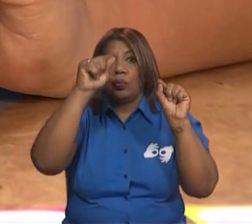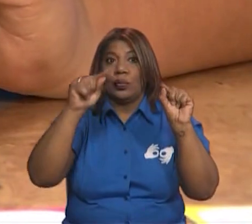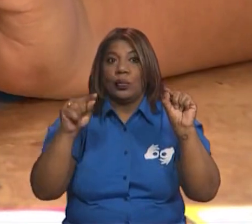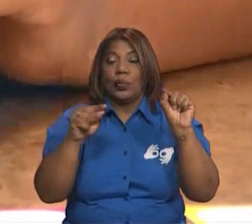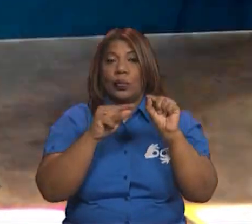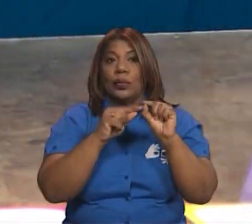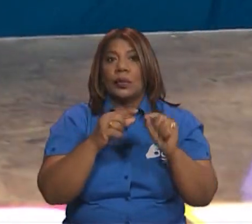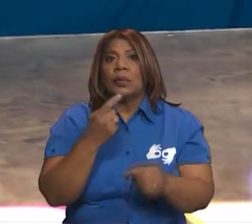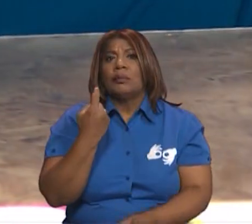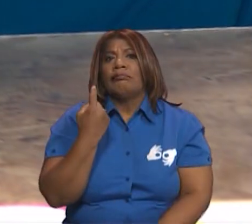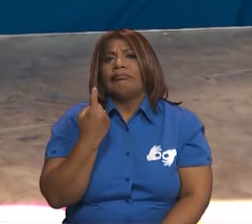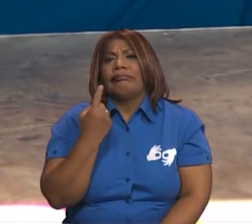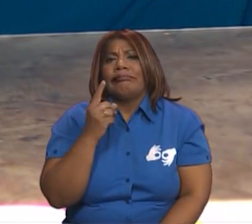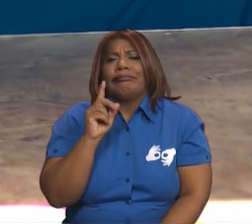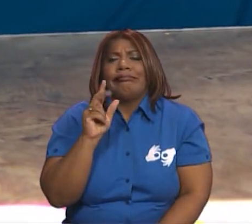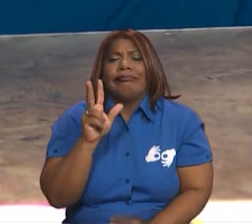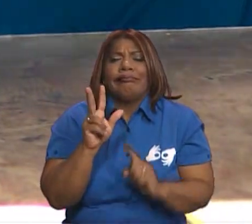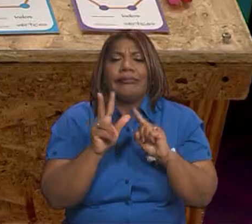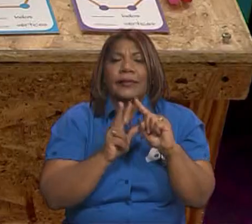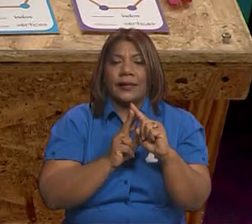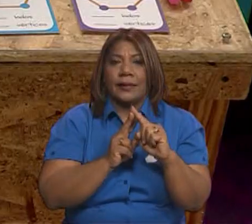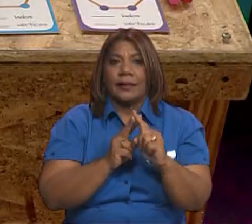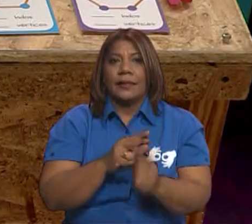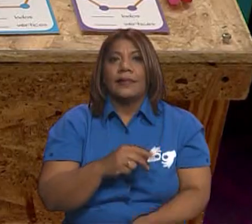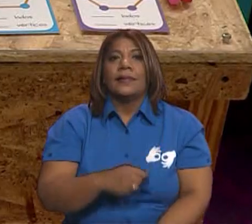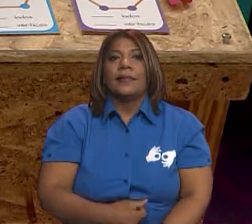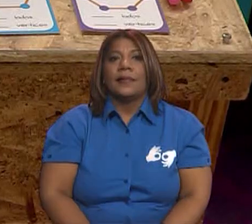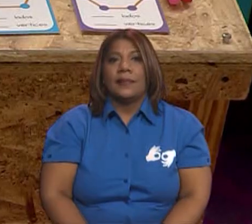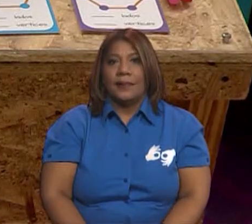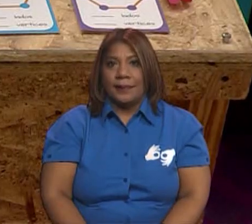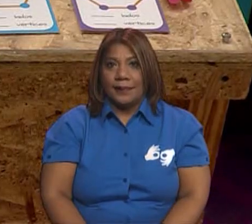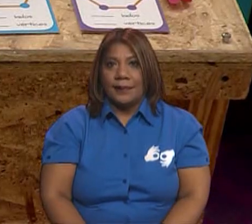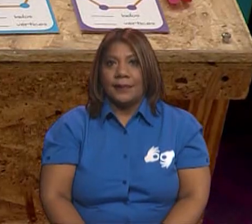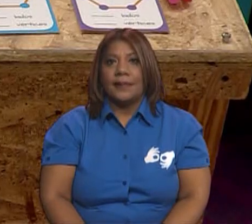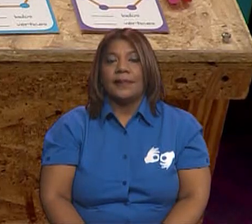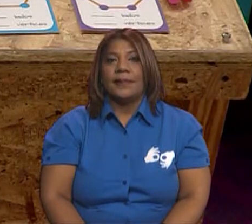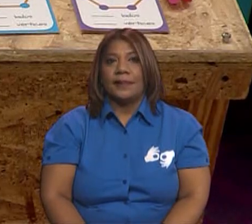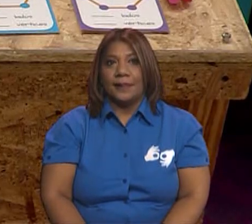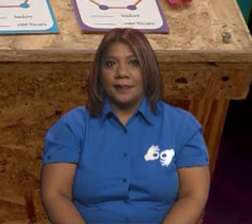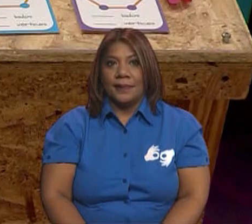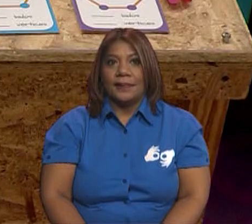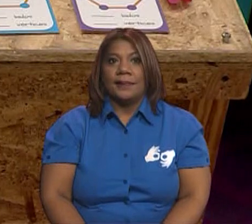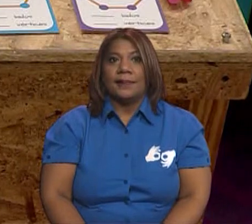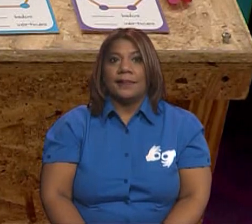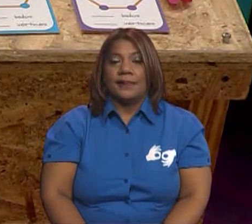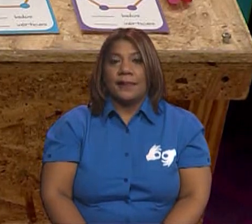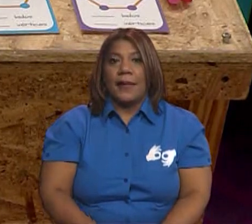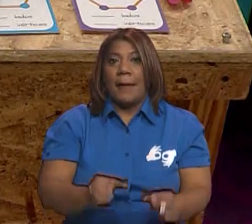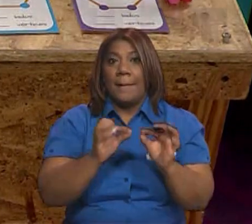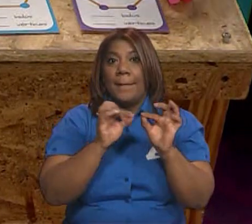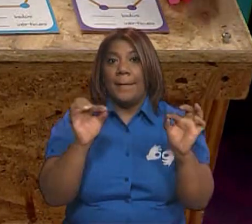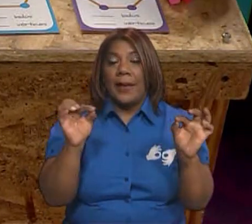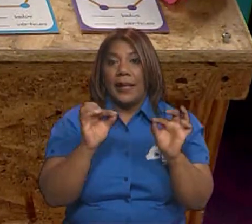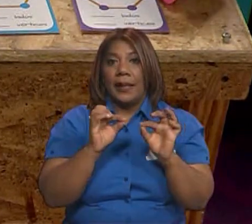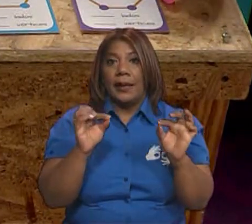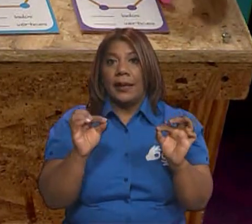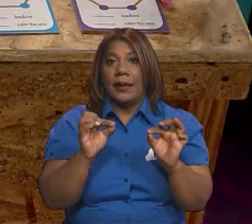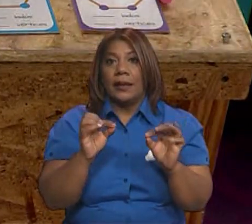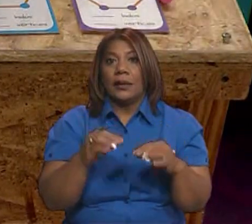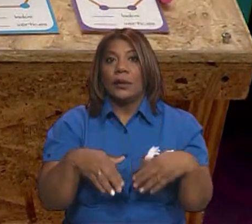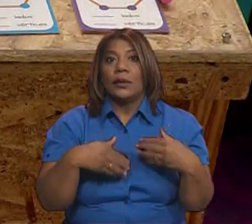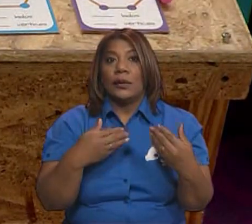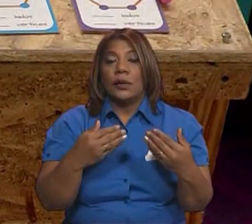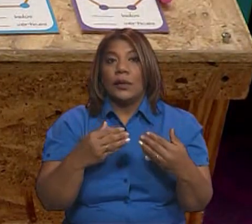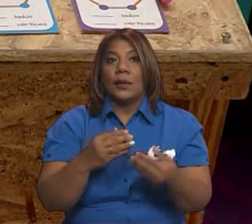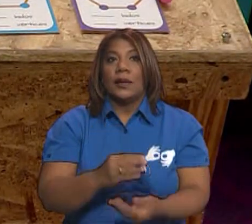palitos. Yo tengo tres por aquí. Uno, dos y tres. Y para unirlos voy a usar